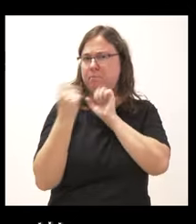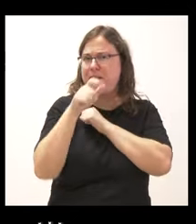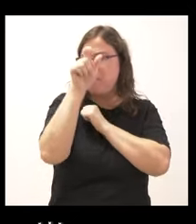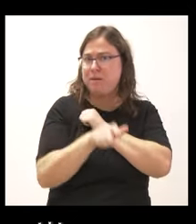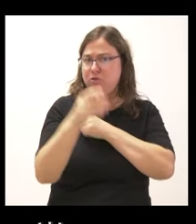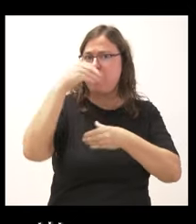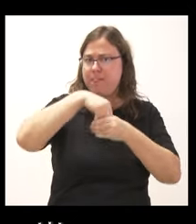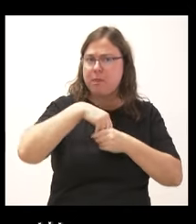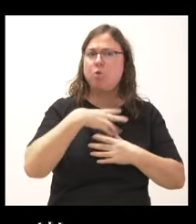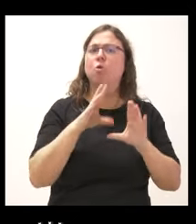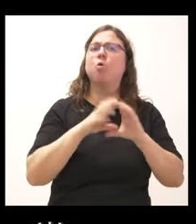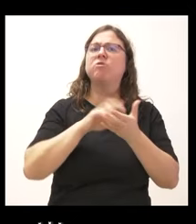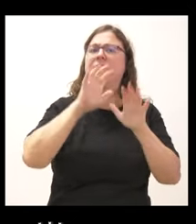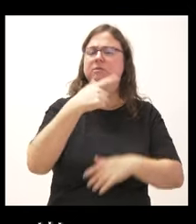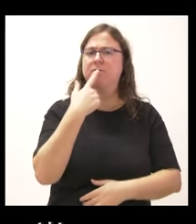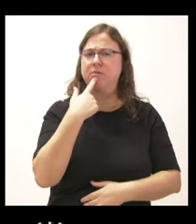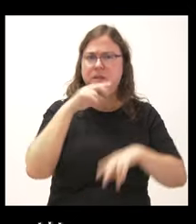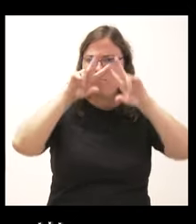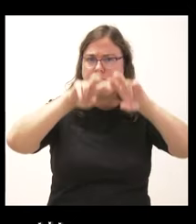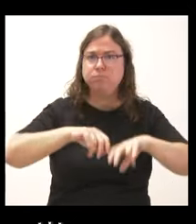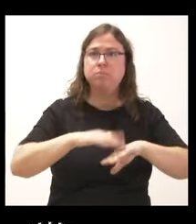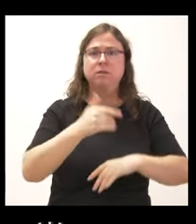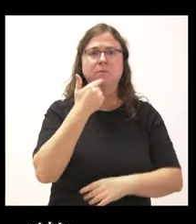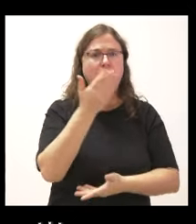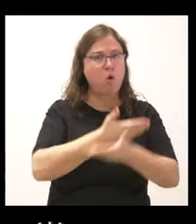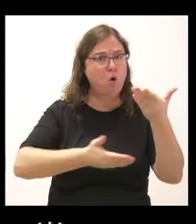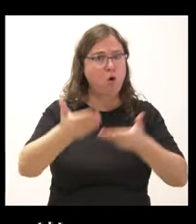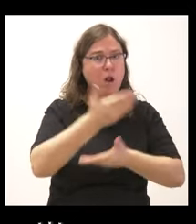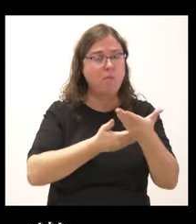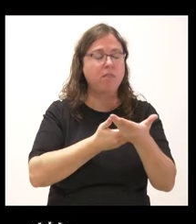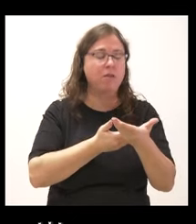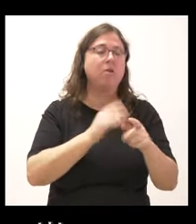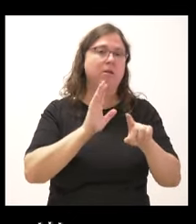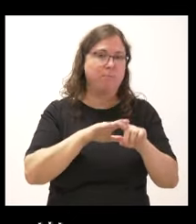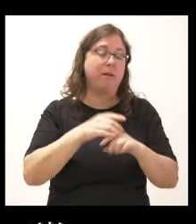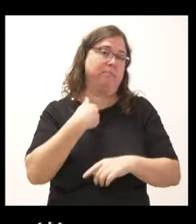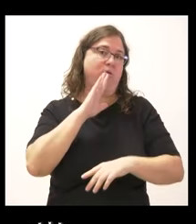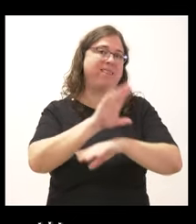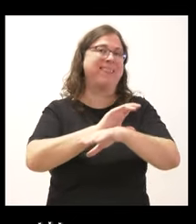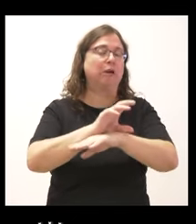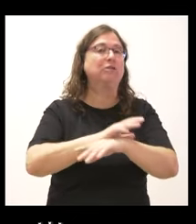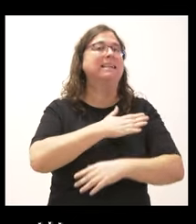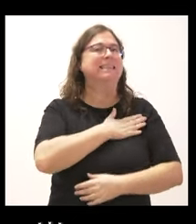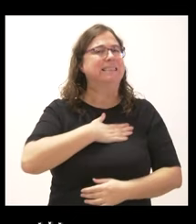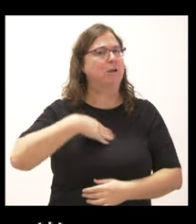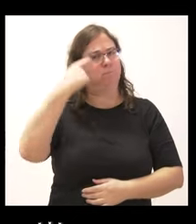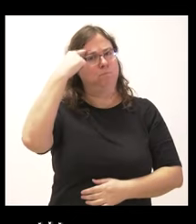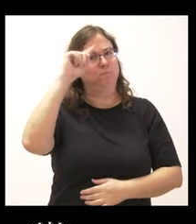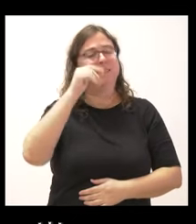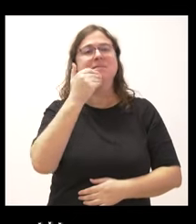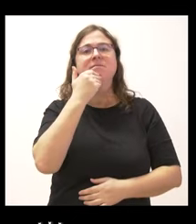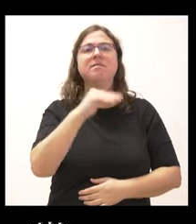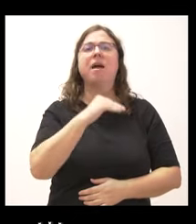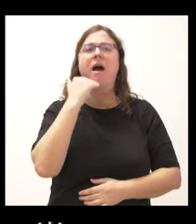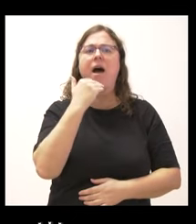de la Junta, más allá de la colaboración con la investigación, como dijo el consejero, me gustaría saber si se van a